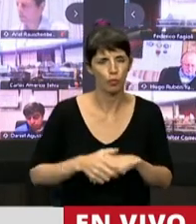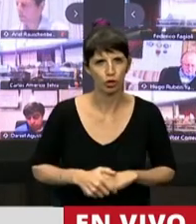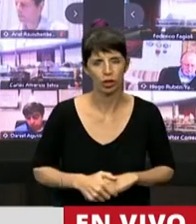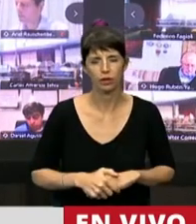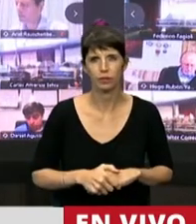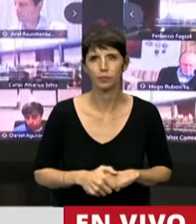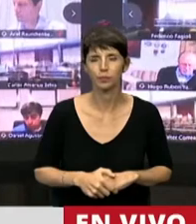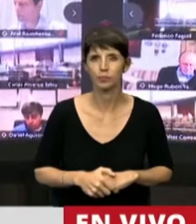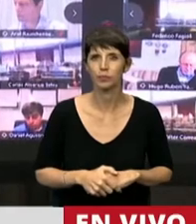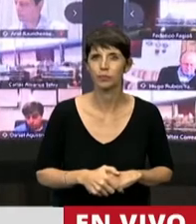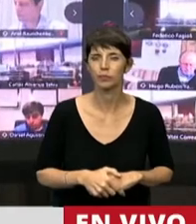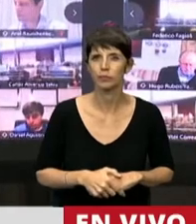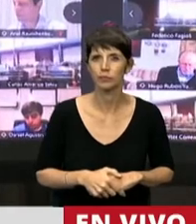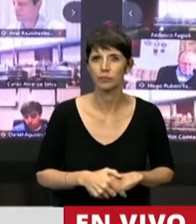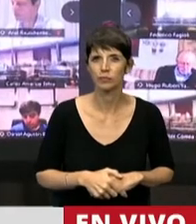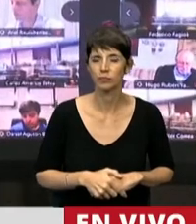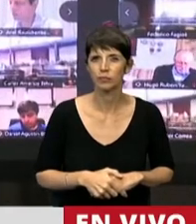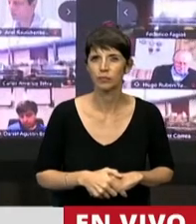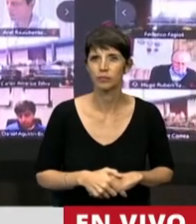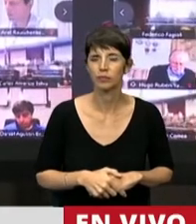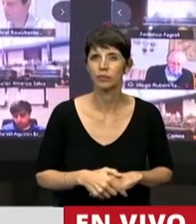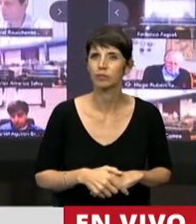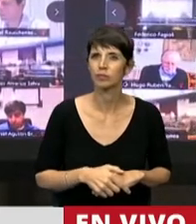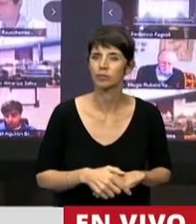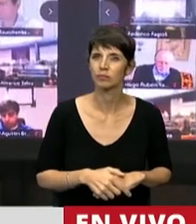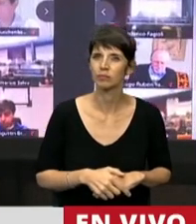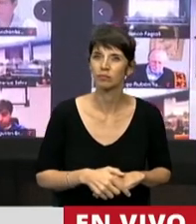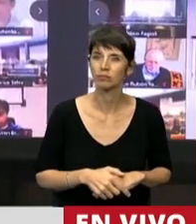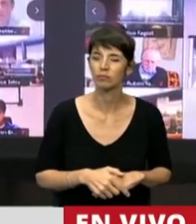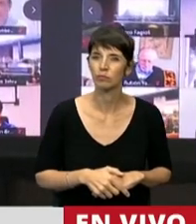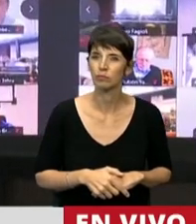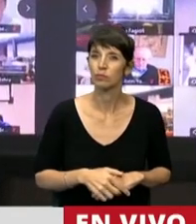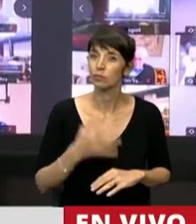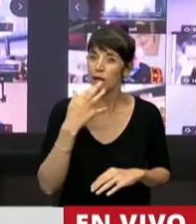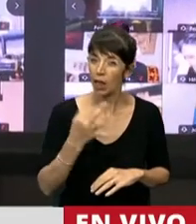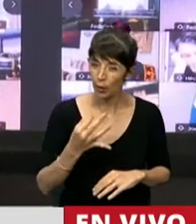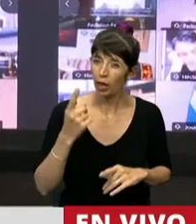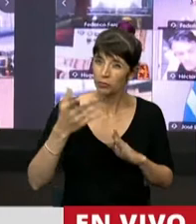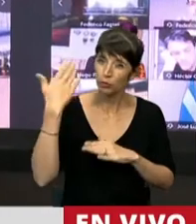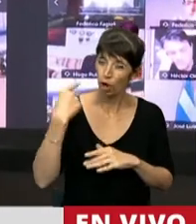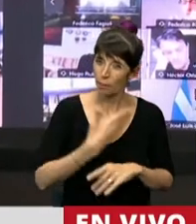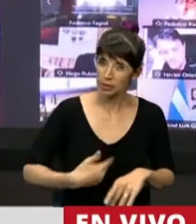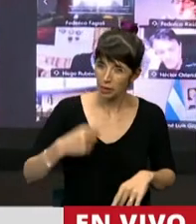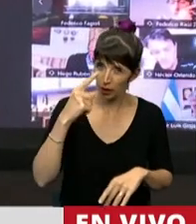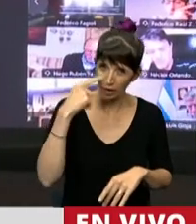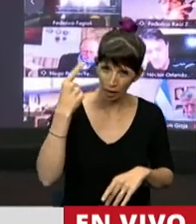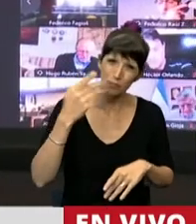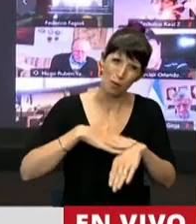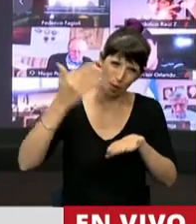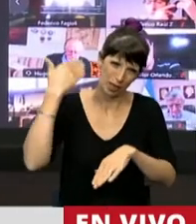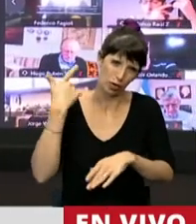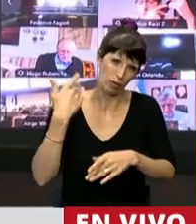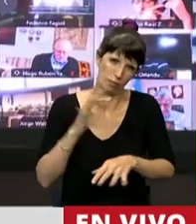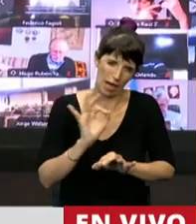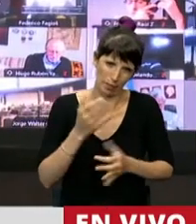porque la verdad que lo decía el mismo Alberto Fernández en ese momento, hoy presidente de la Nación,